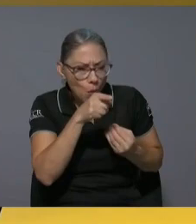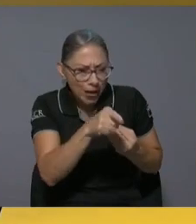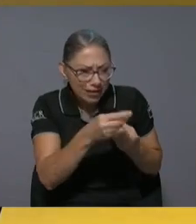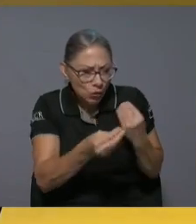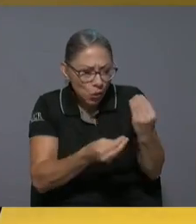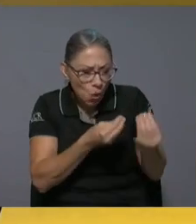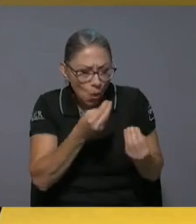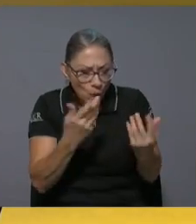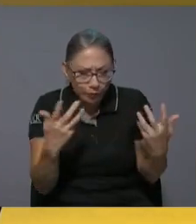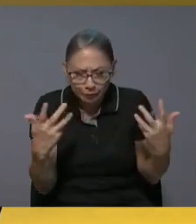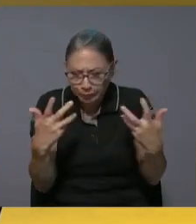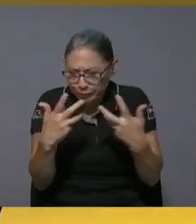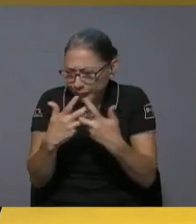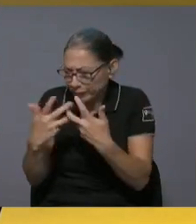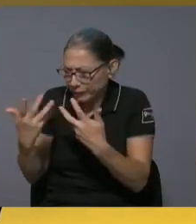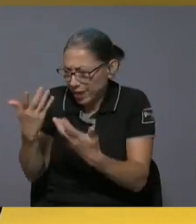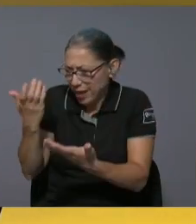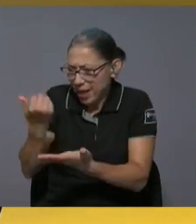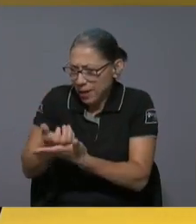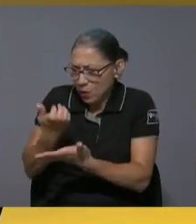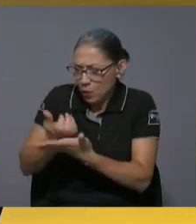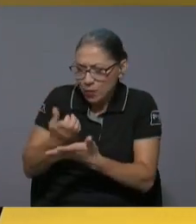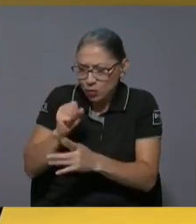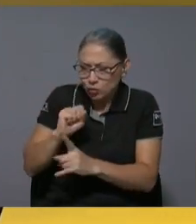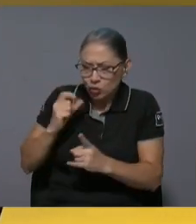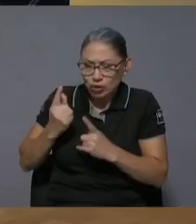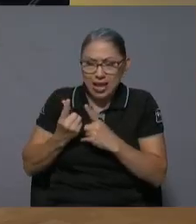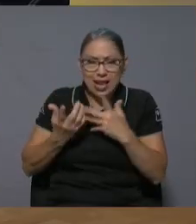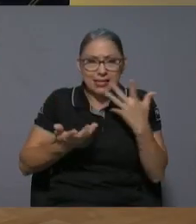digamos económicos del país y sociales